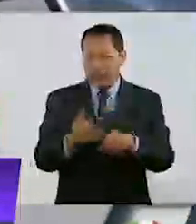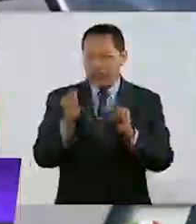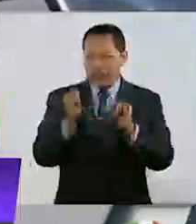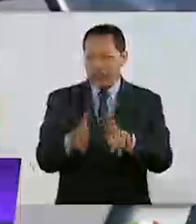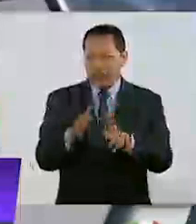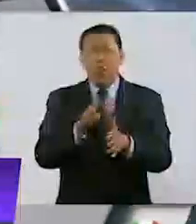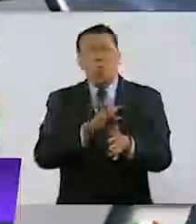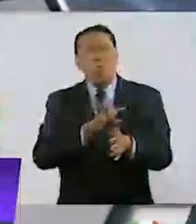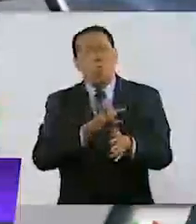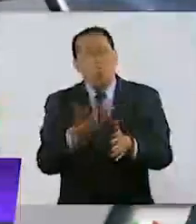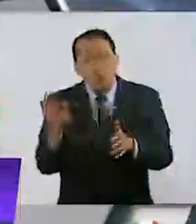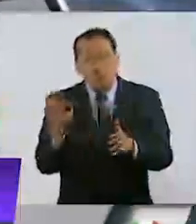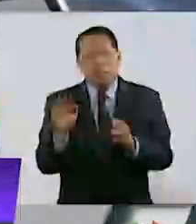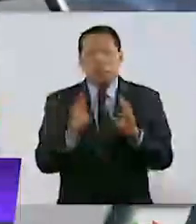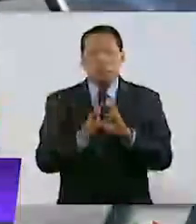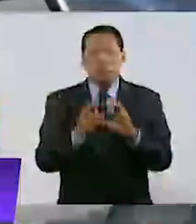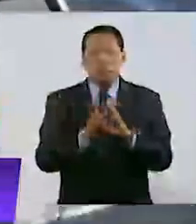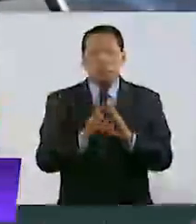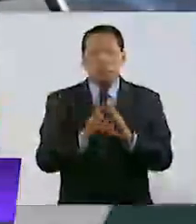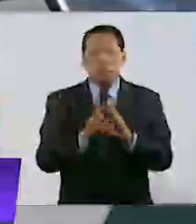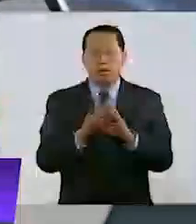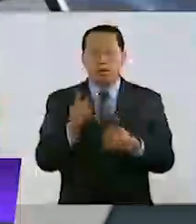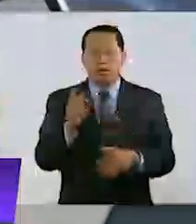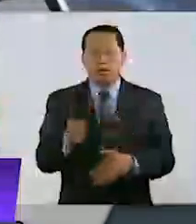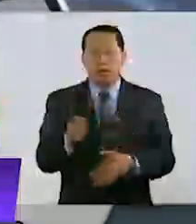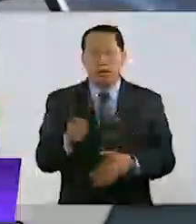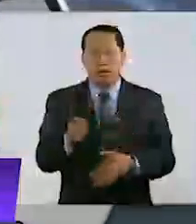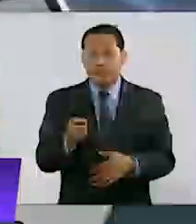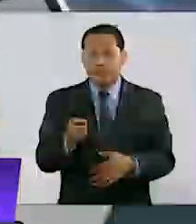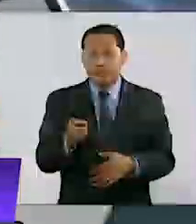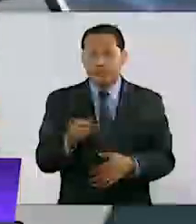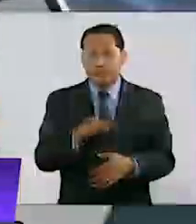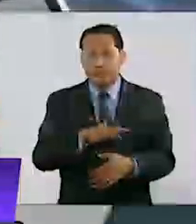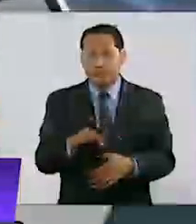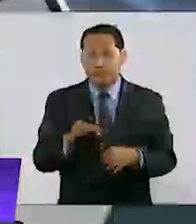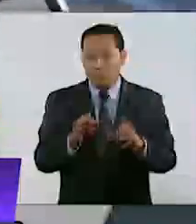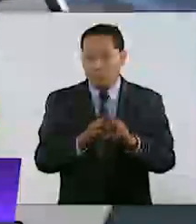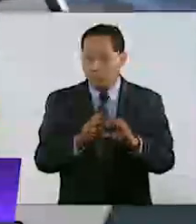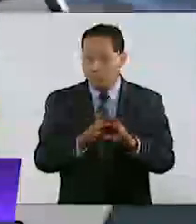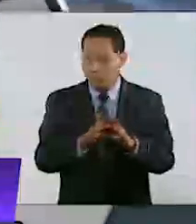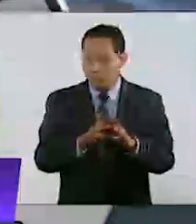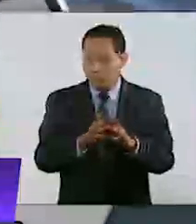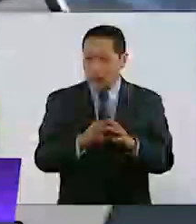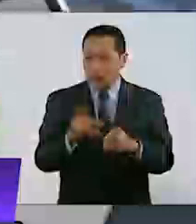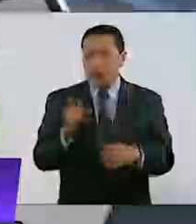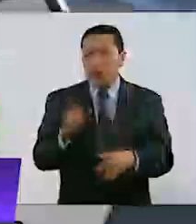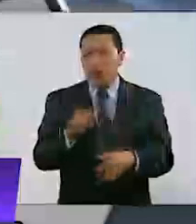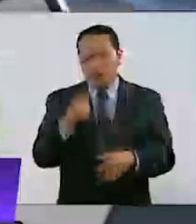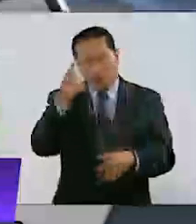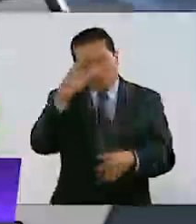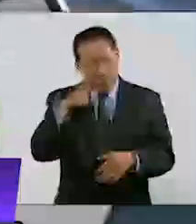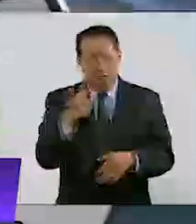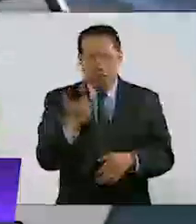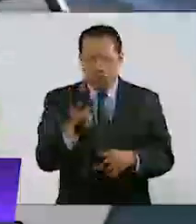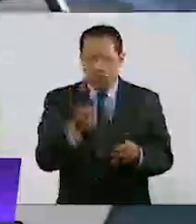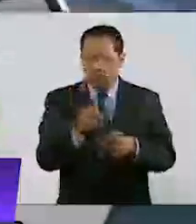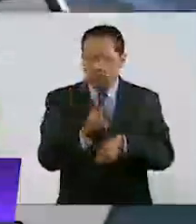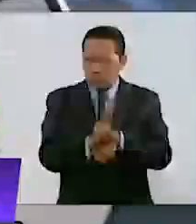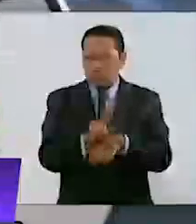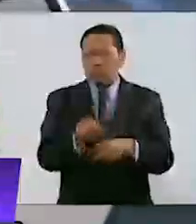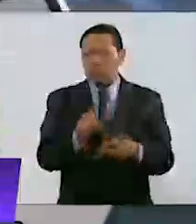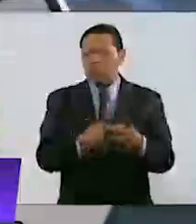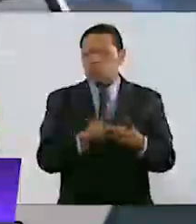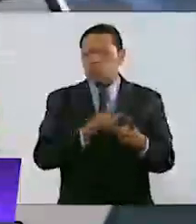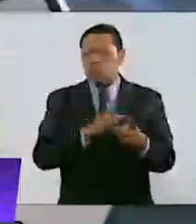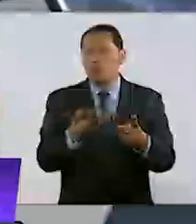podrían hacerse no ex-fantos, sino ex-post, sobre todo en lo que implica el manejo de los recursos. Segundo, que